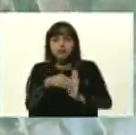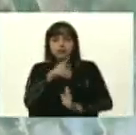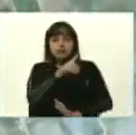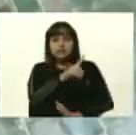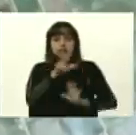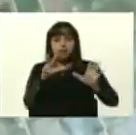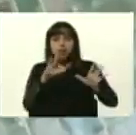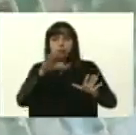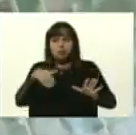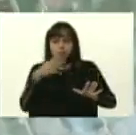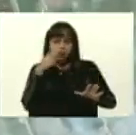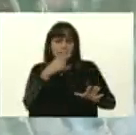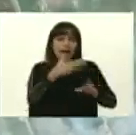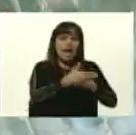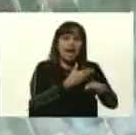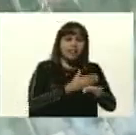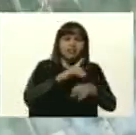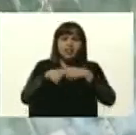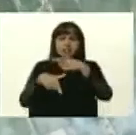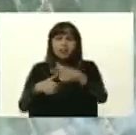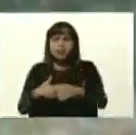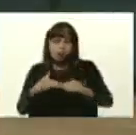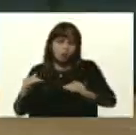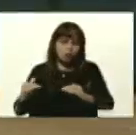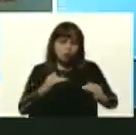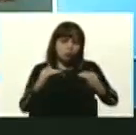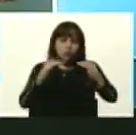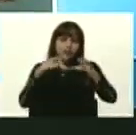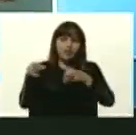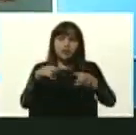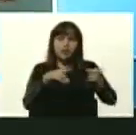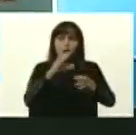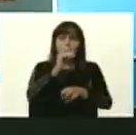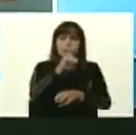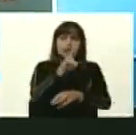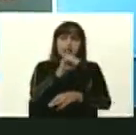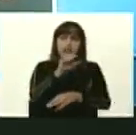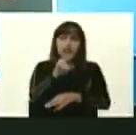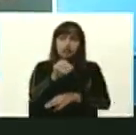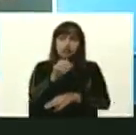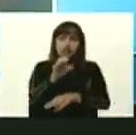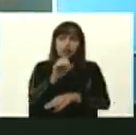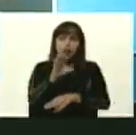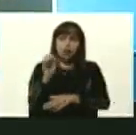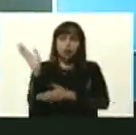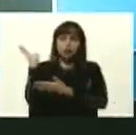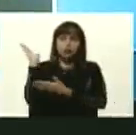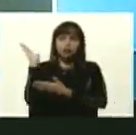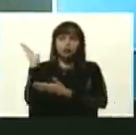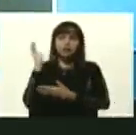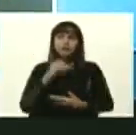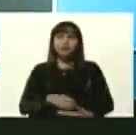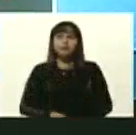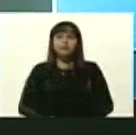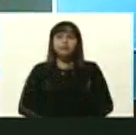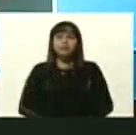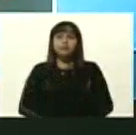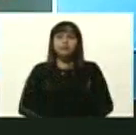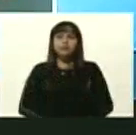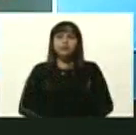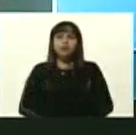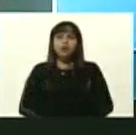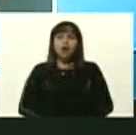el antes y el después en la crecida del río Orinoco a su paso por el estado Bolívar. Podemos ver